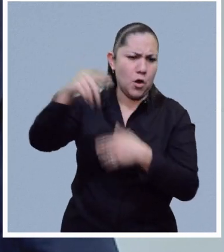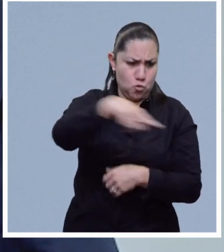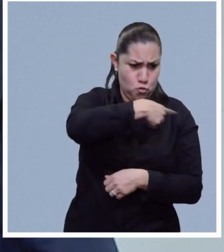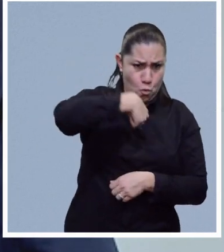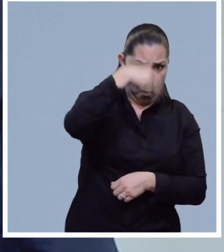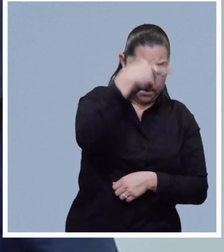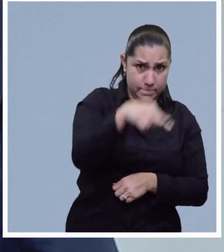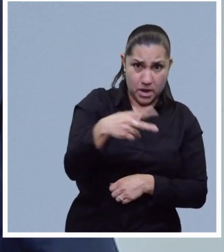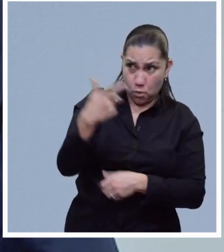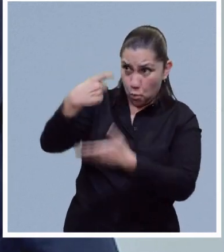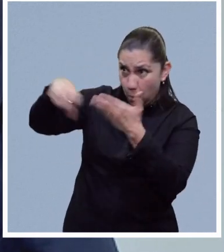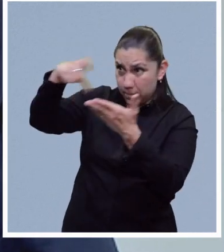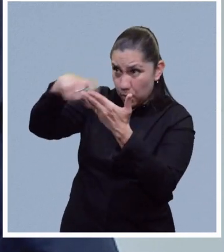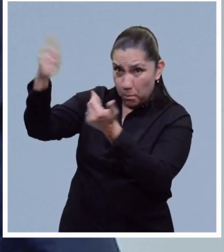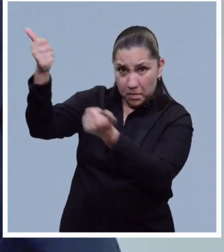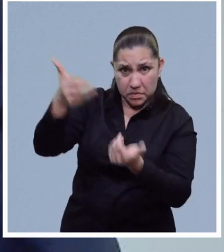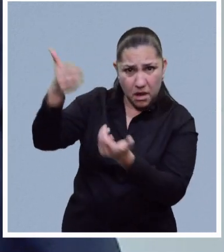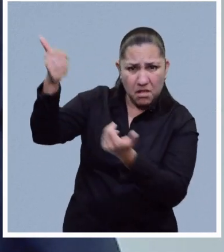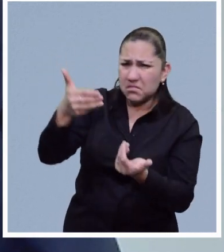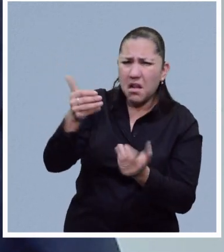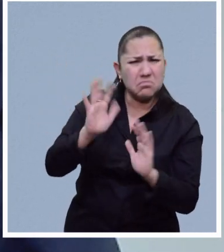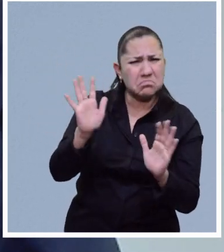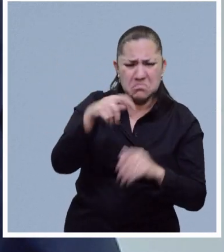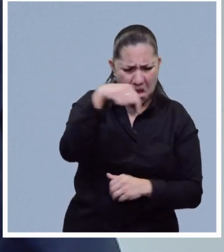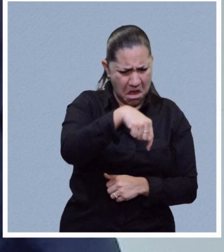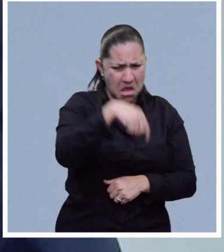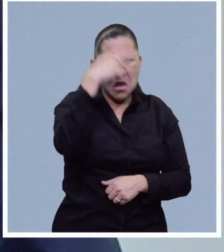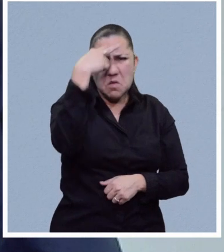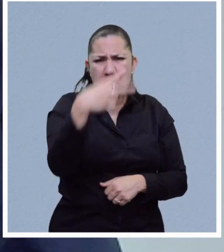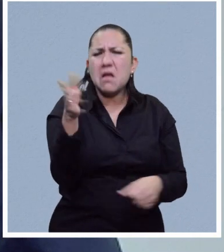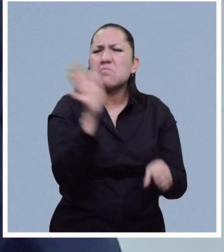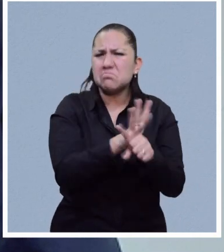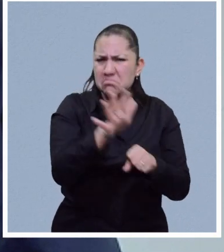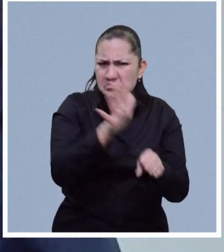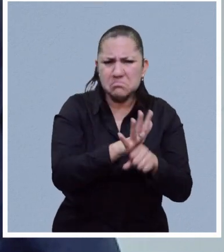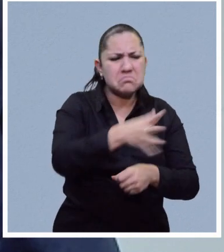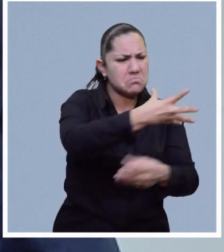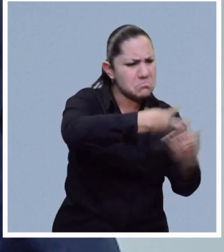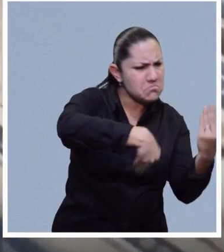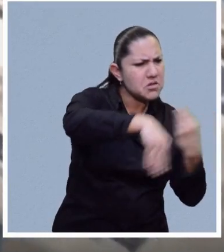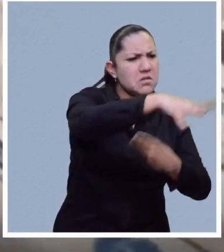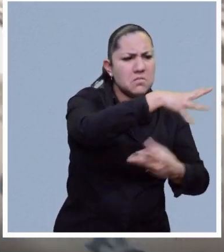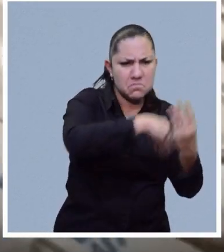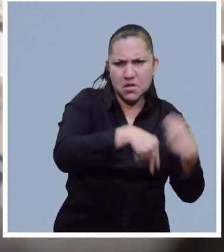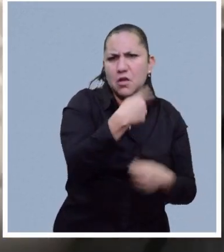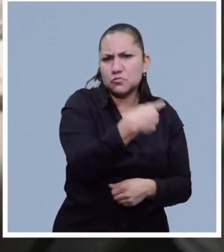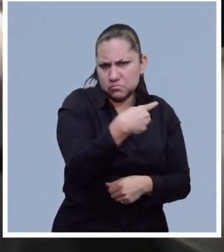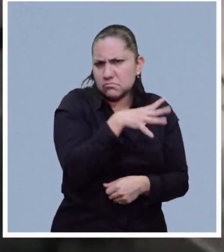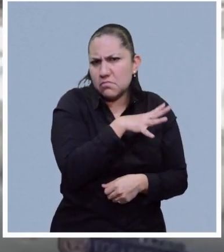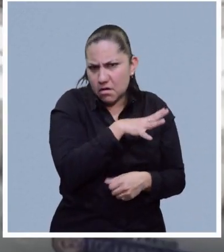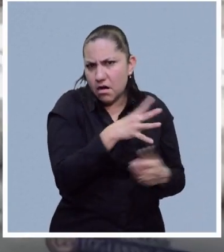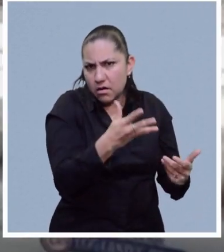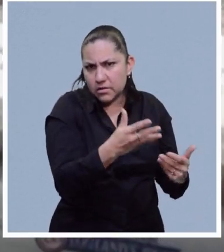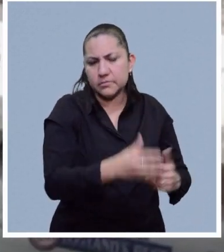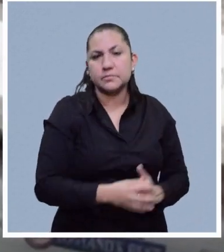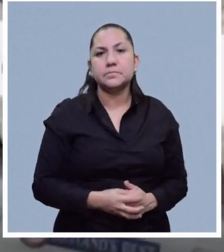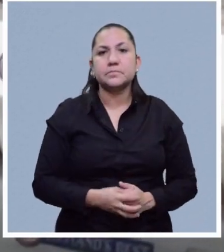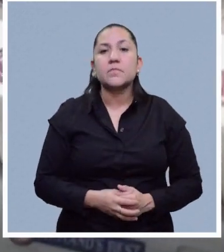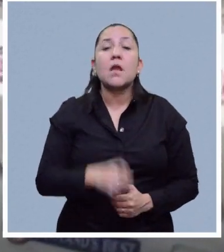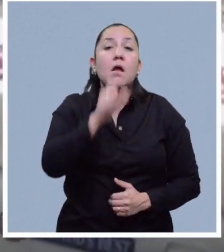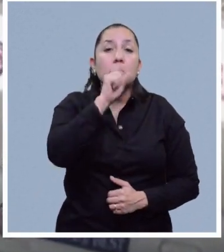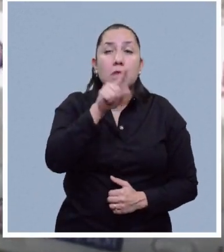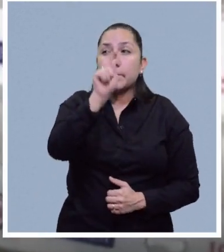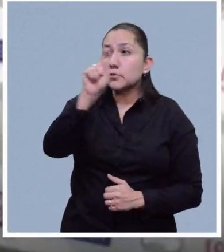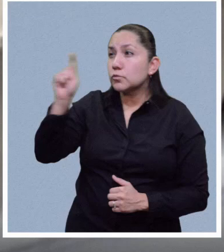huevo. Tenemos una amplia producción de este producto avícola en México. Otro aspecto